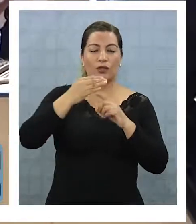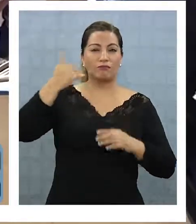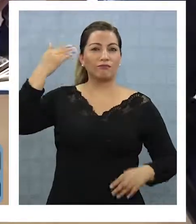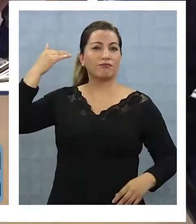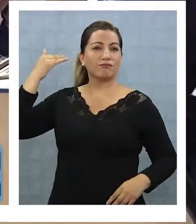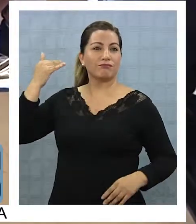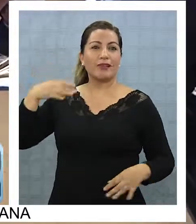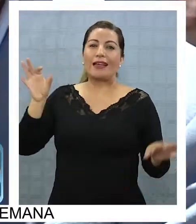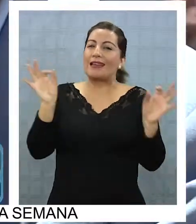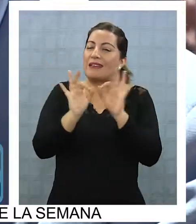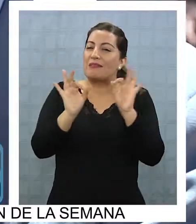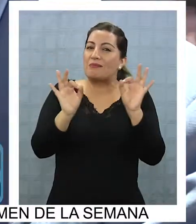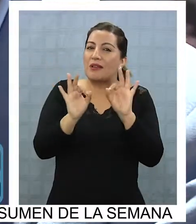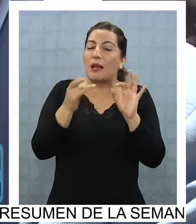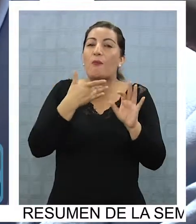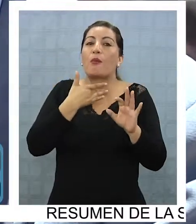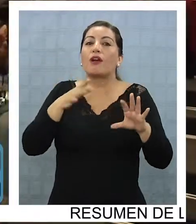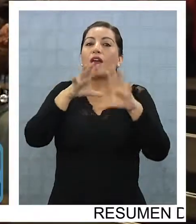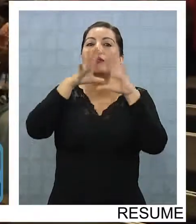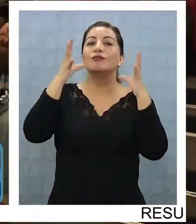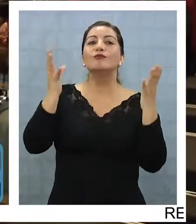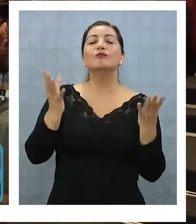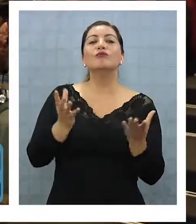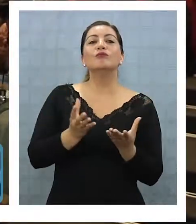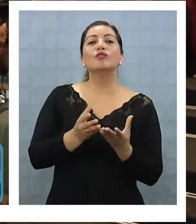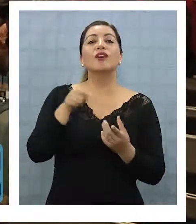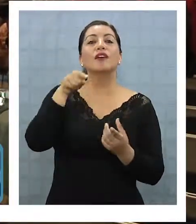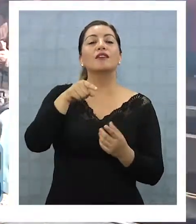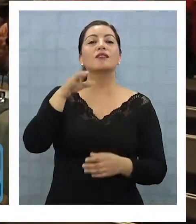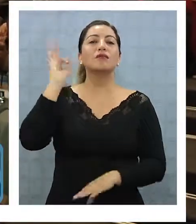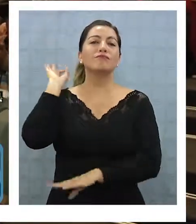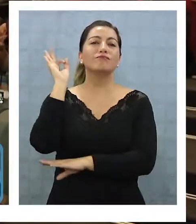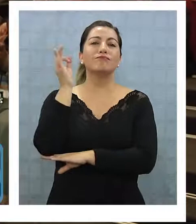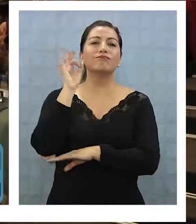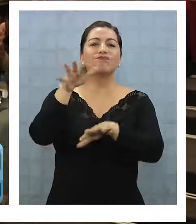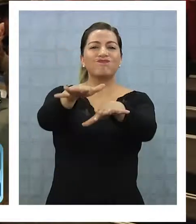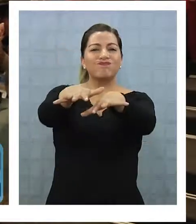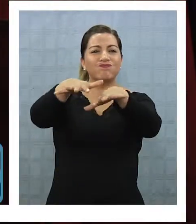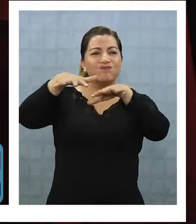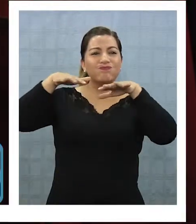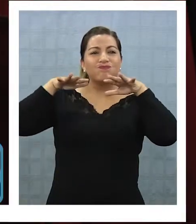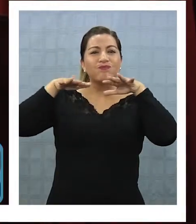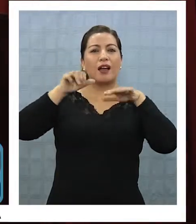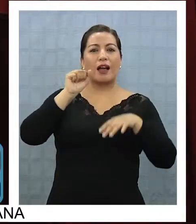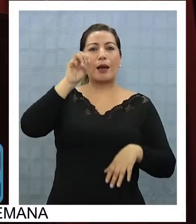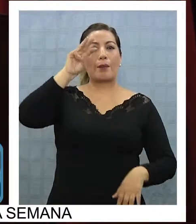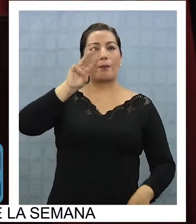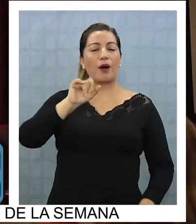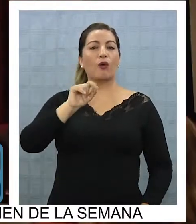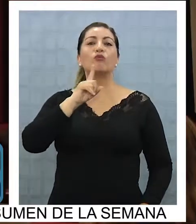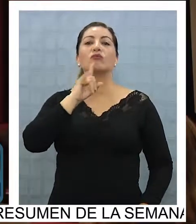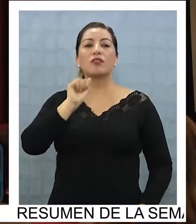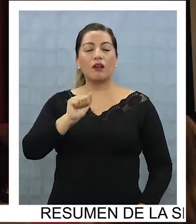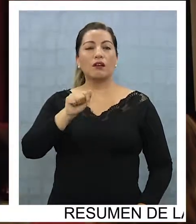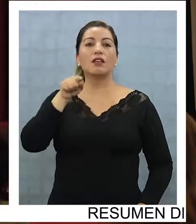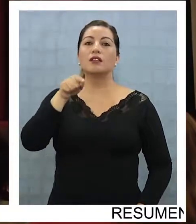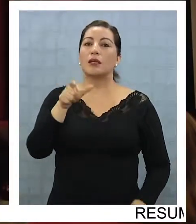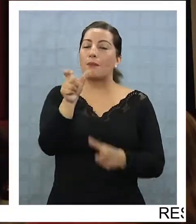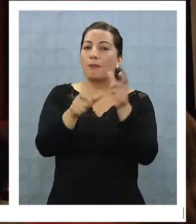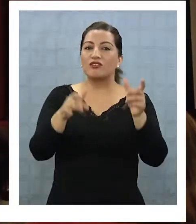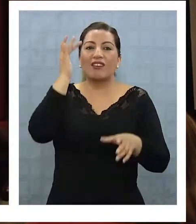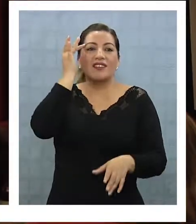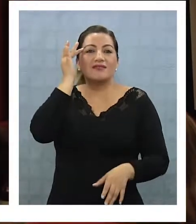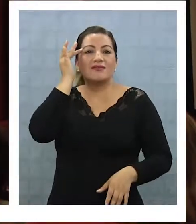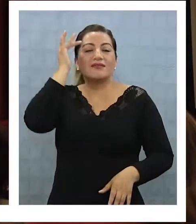culturas milenarias que explican la lógica del universo y que se dieron cita en el primer congreso amautico, donde participaron